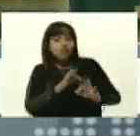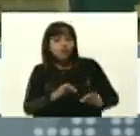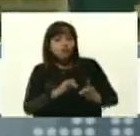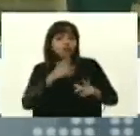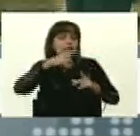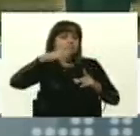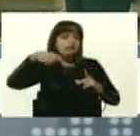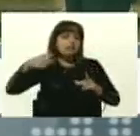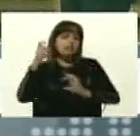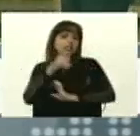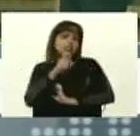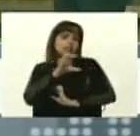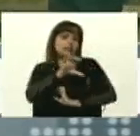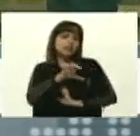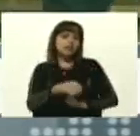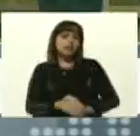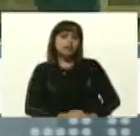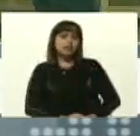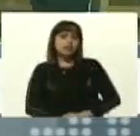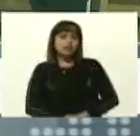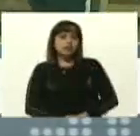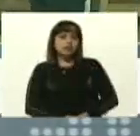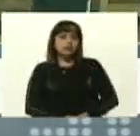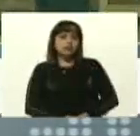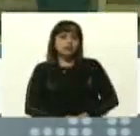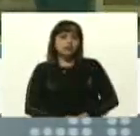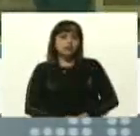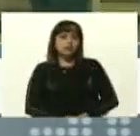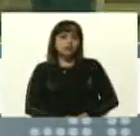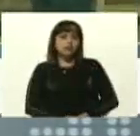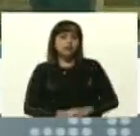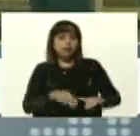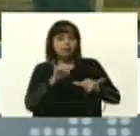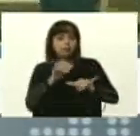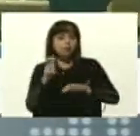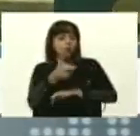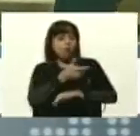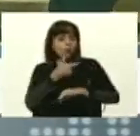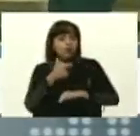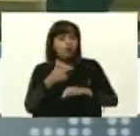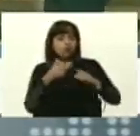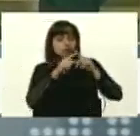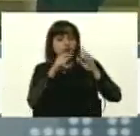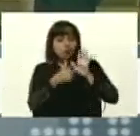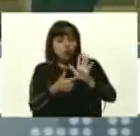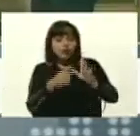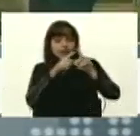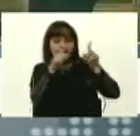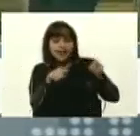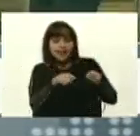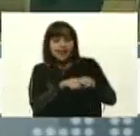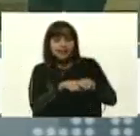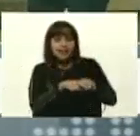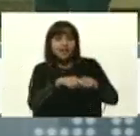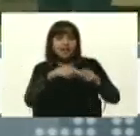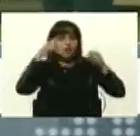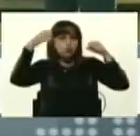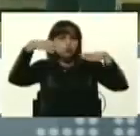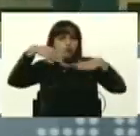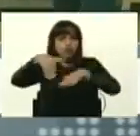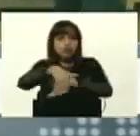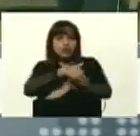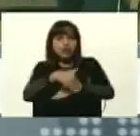electrónico que requiera la patria. En este caso, el gobernador muestra una tarjeta de iluminación vial, es una